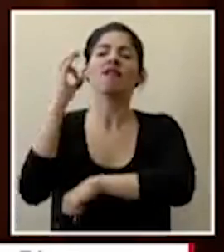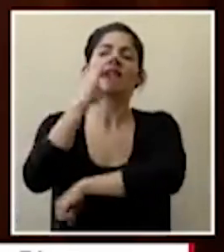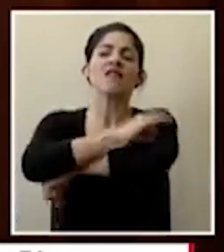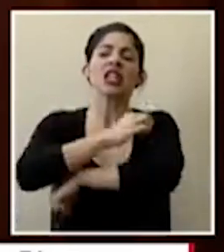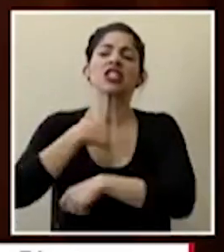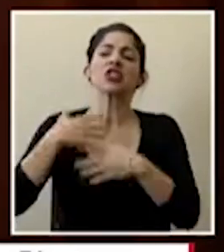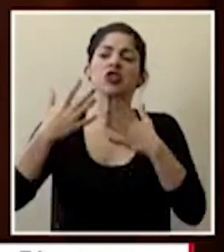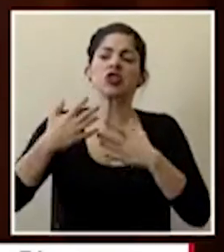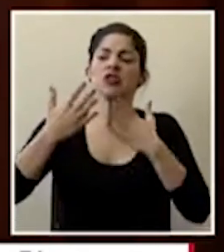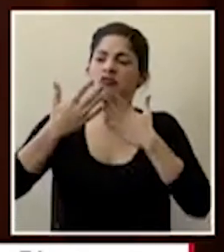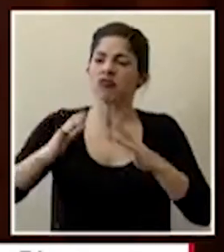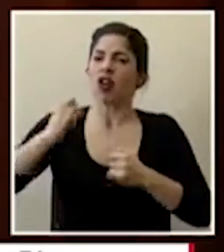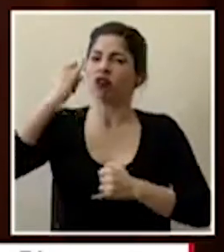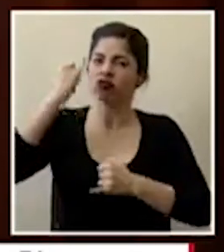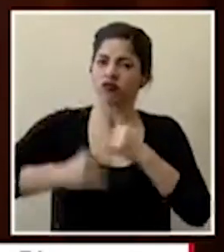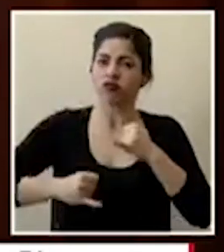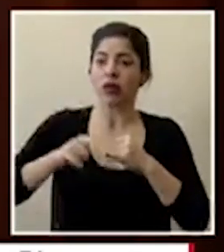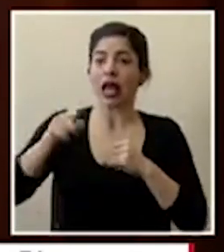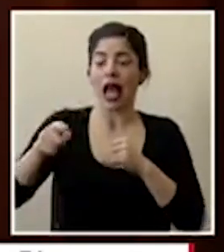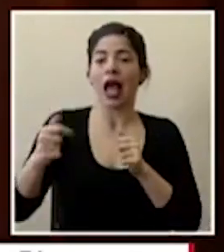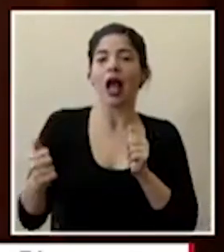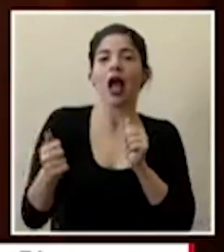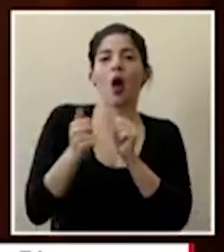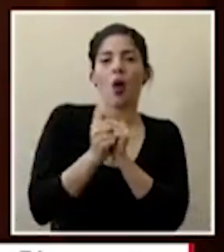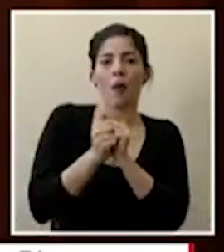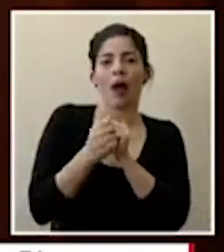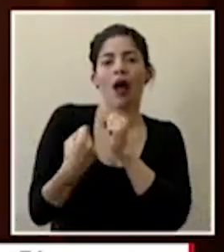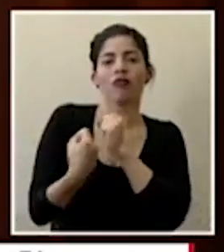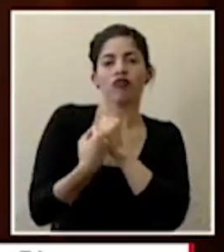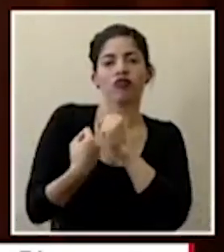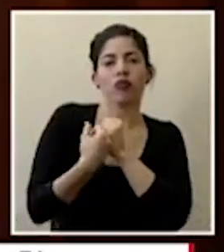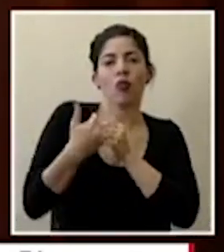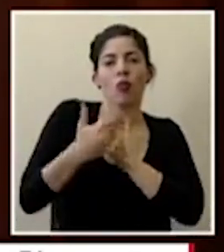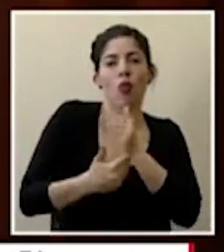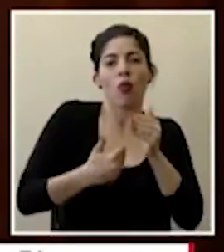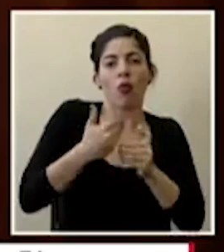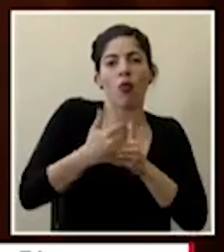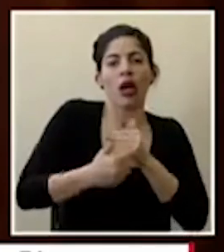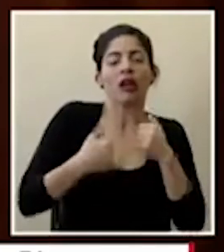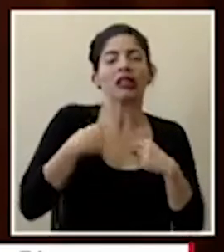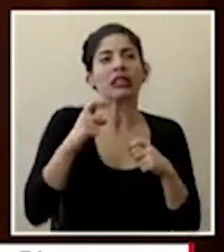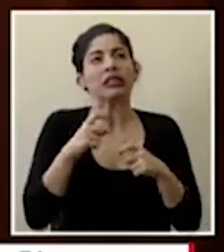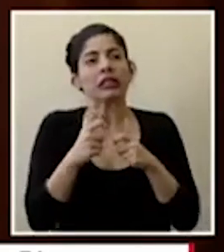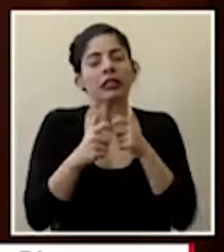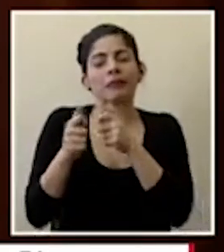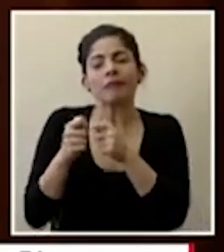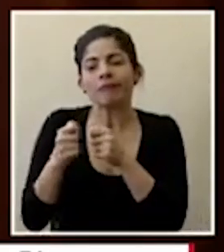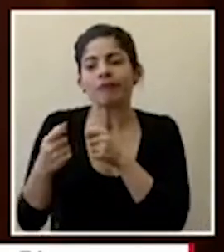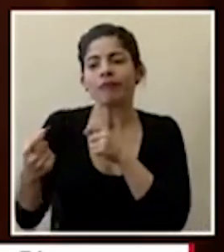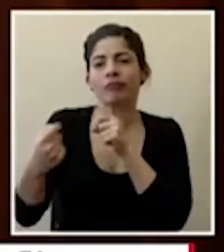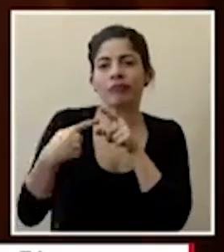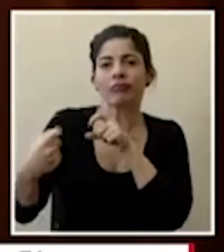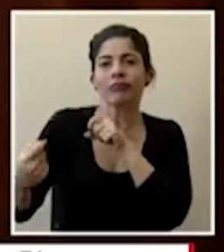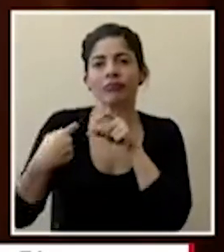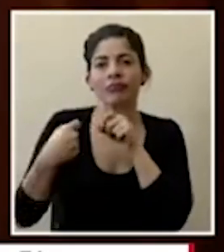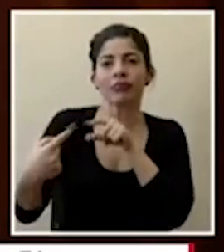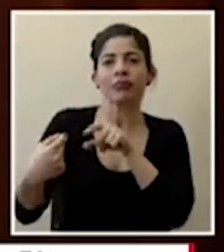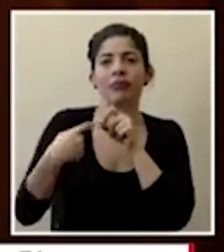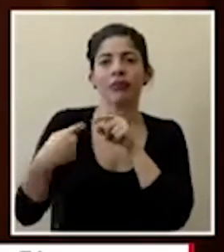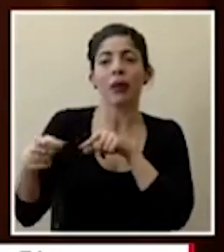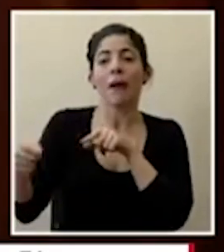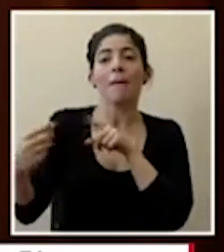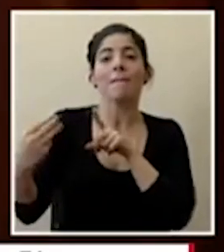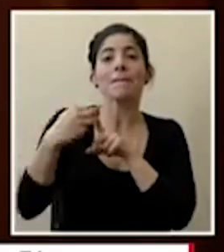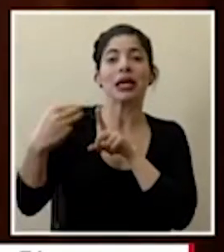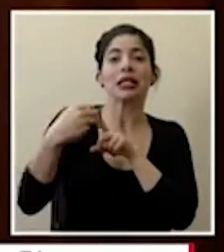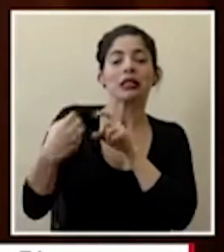se proponen dejar el tabaco este bot lo va a acompañar durante todo el proceso se puede interactuar con él le va a dar muchas indicaciones y seguimiento